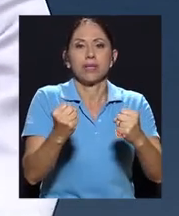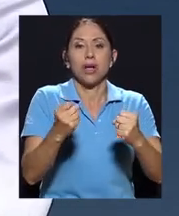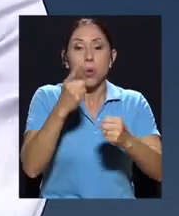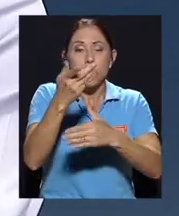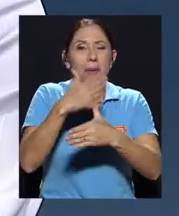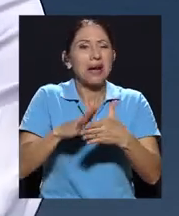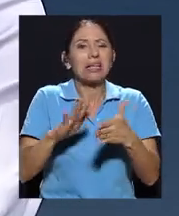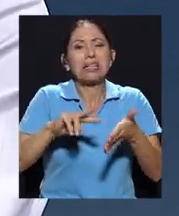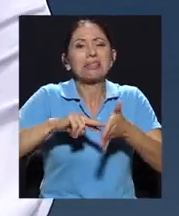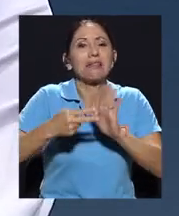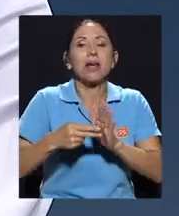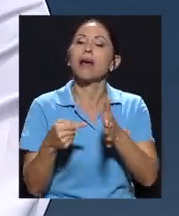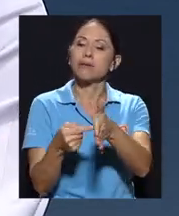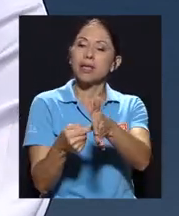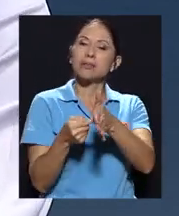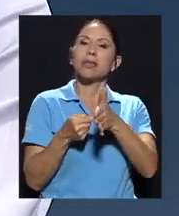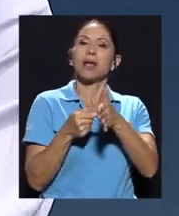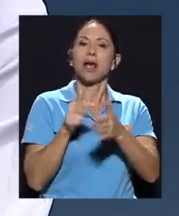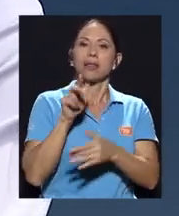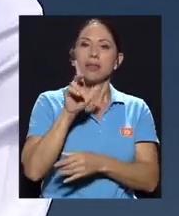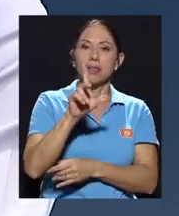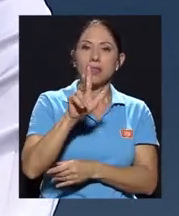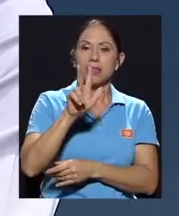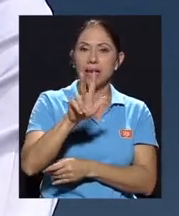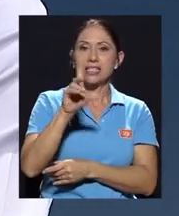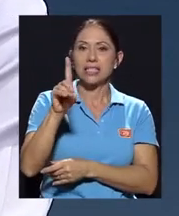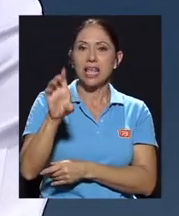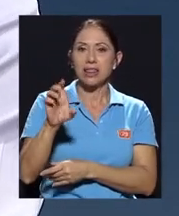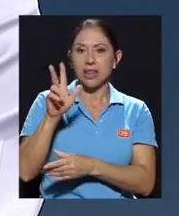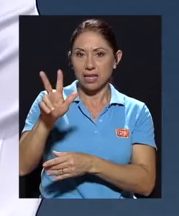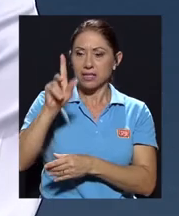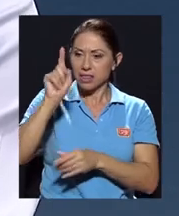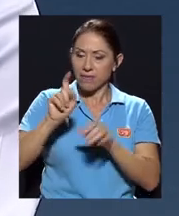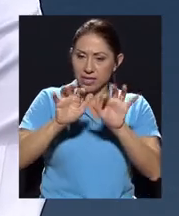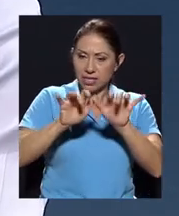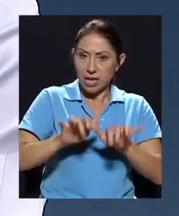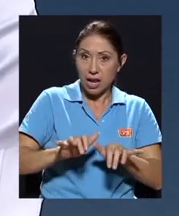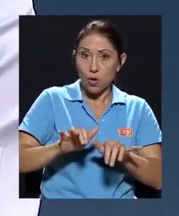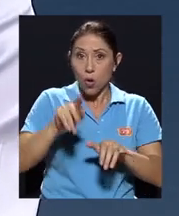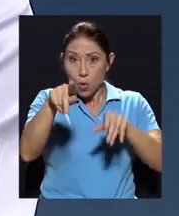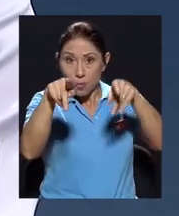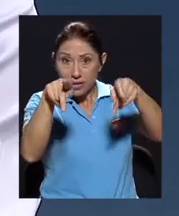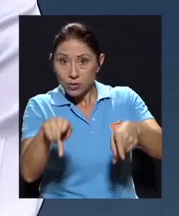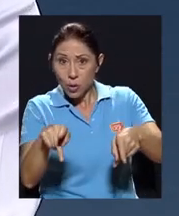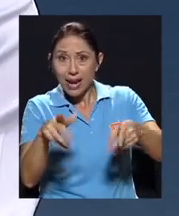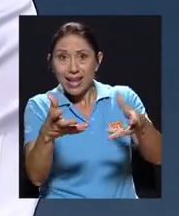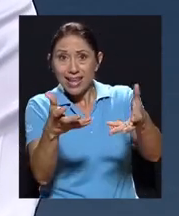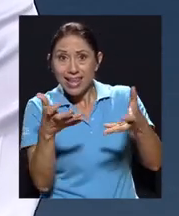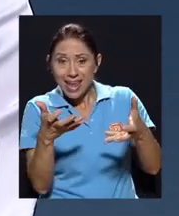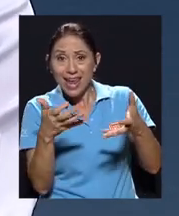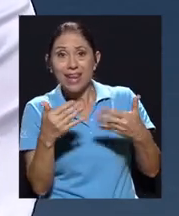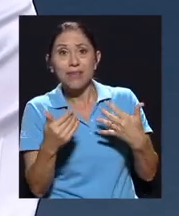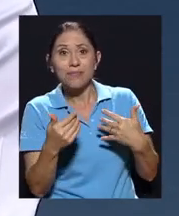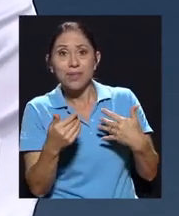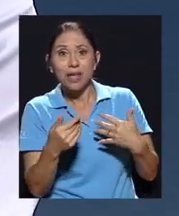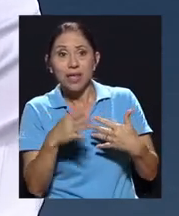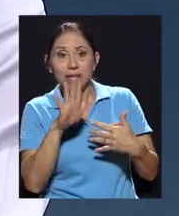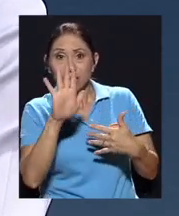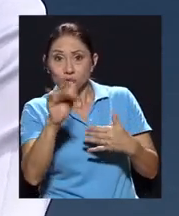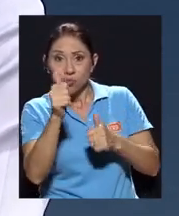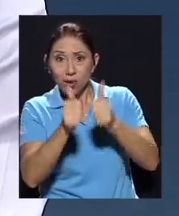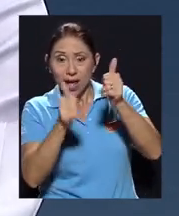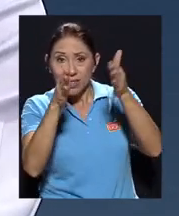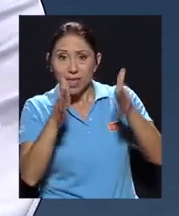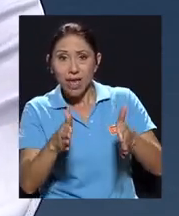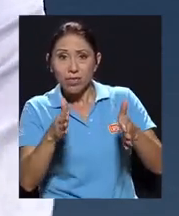Ahorita, si una persona quiere que su candidato o un candidato X le dé el 3D3, lo único